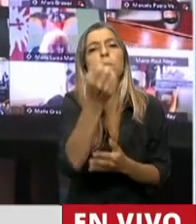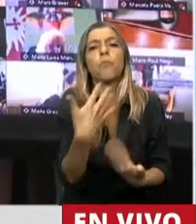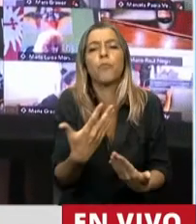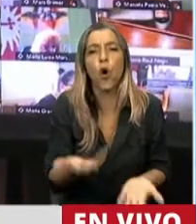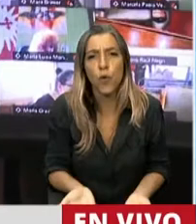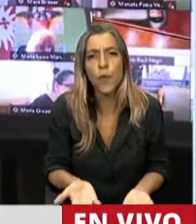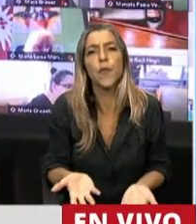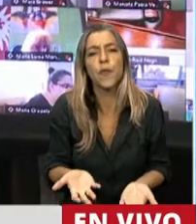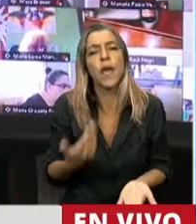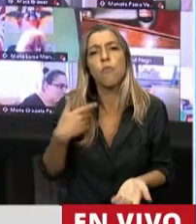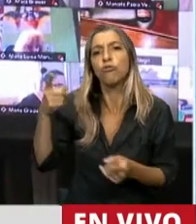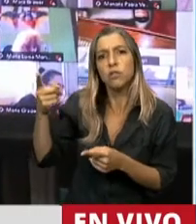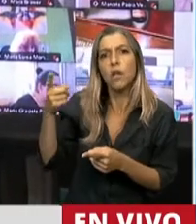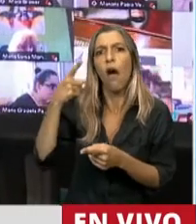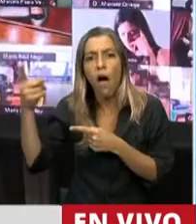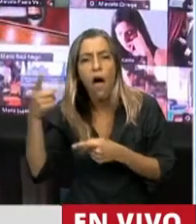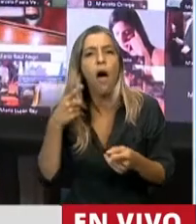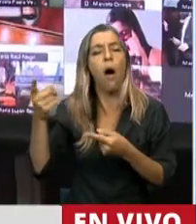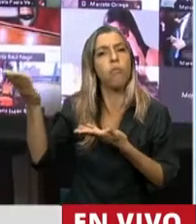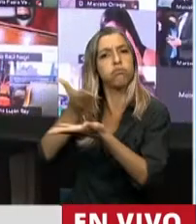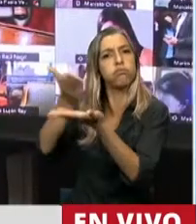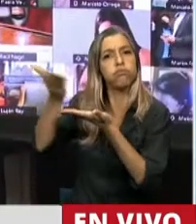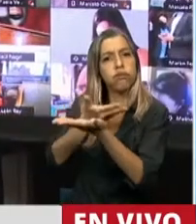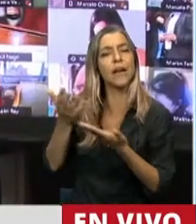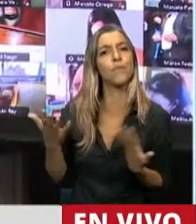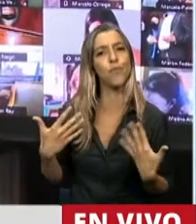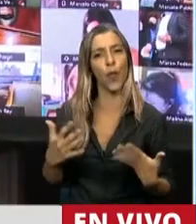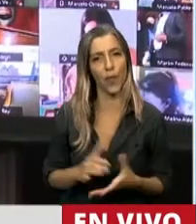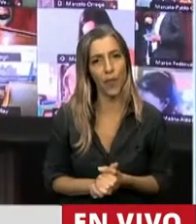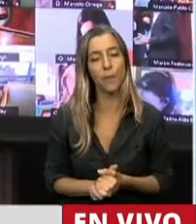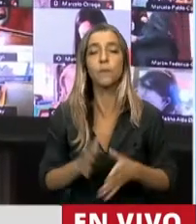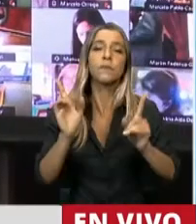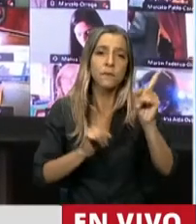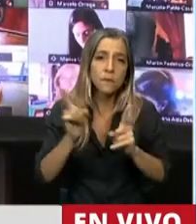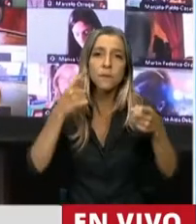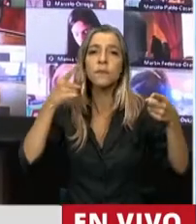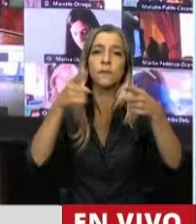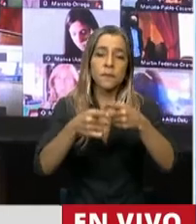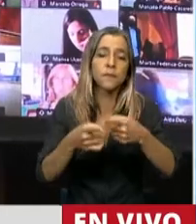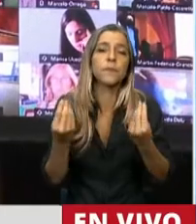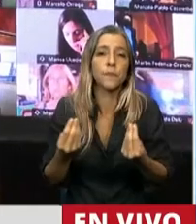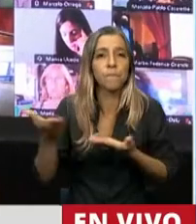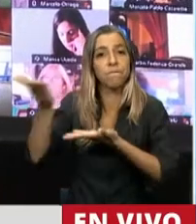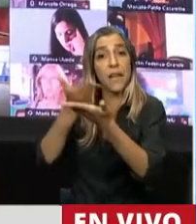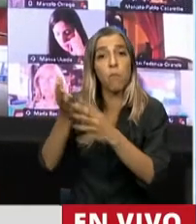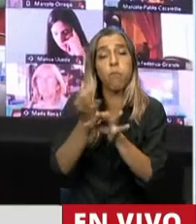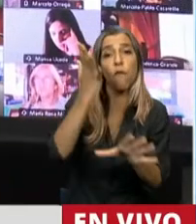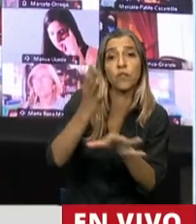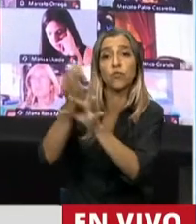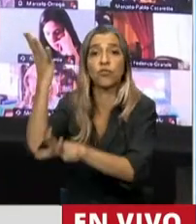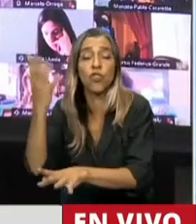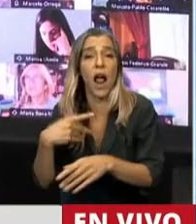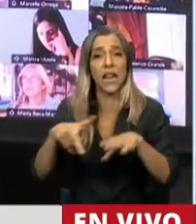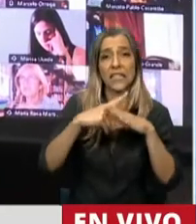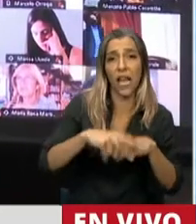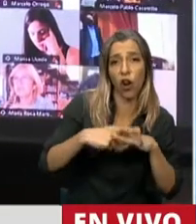cooperación sur-sur. Algunos de estos objetivos son el intercambio de expertos, de documentos, de